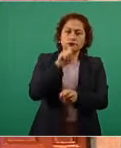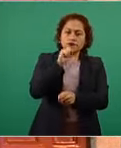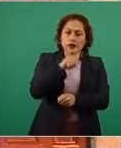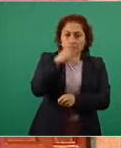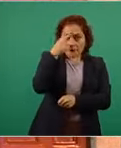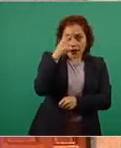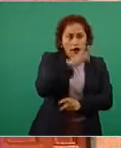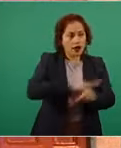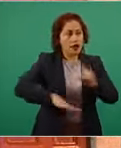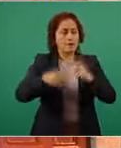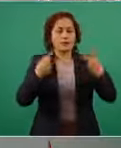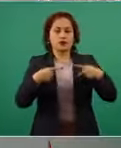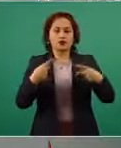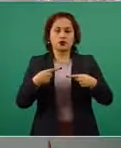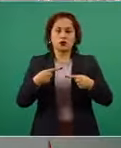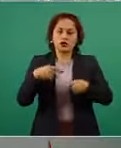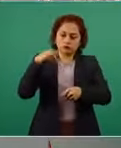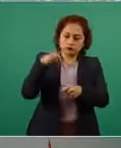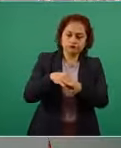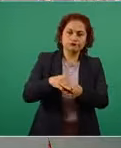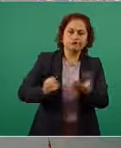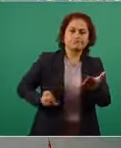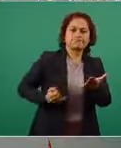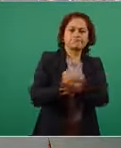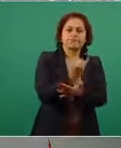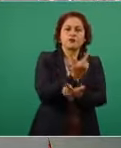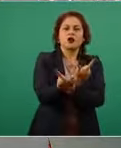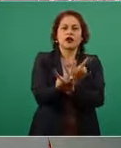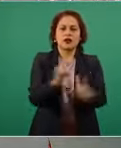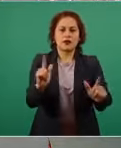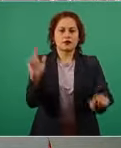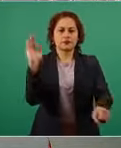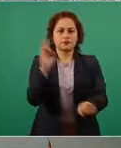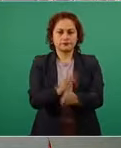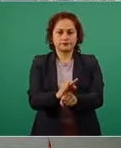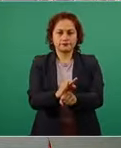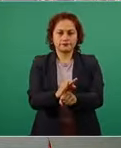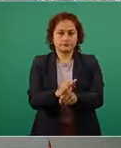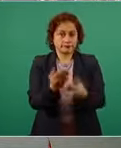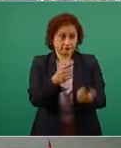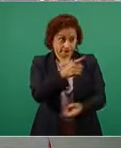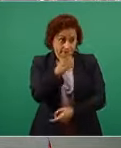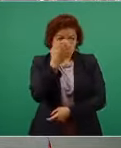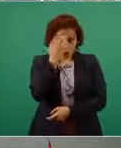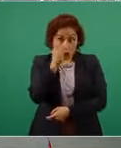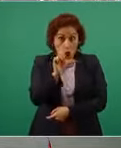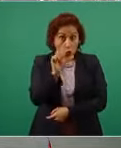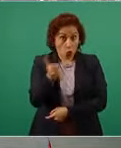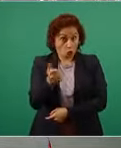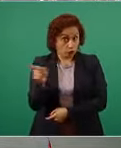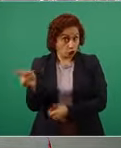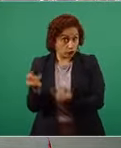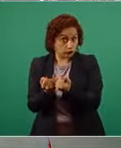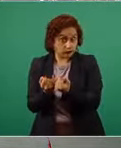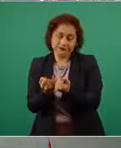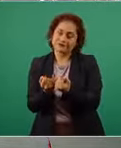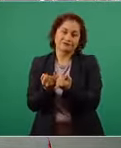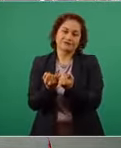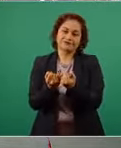ciudadanos en suma estimadas y estimados mandatarios